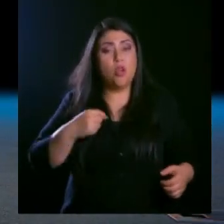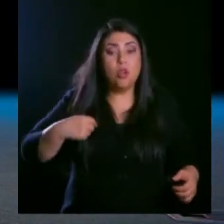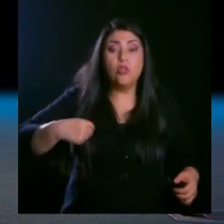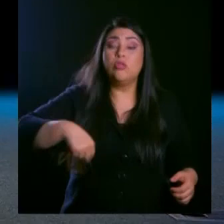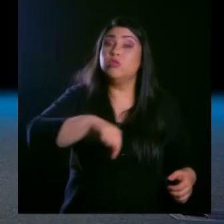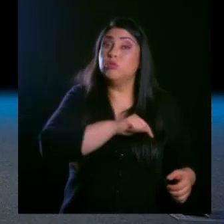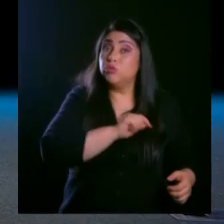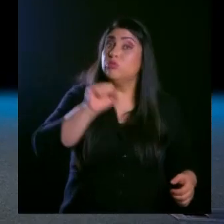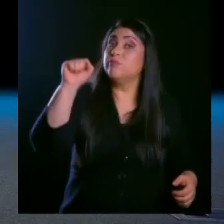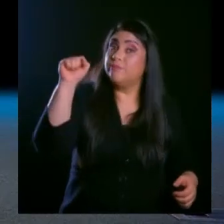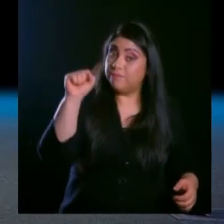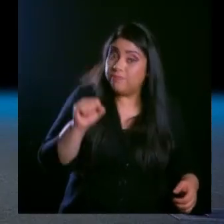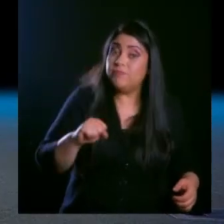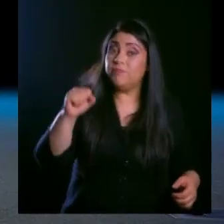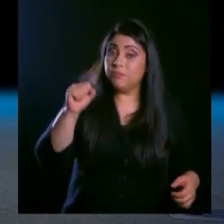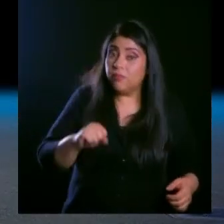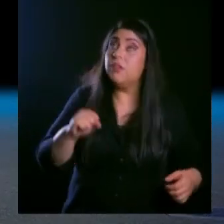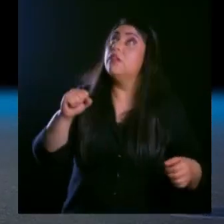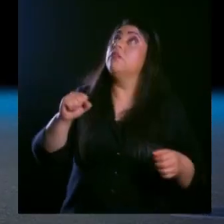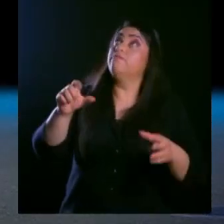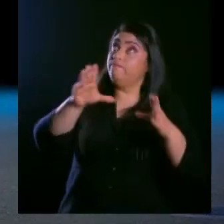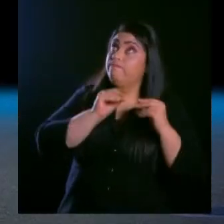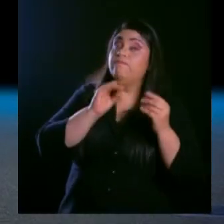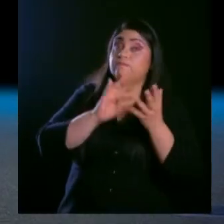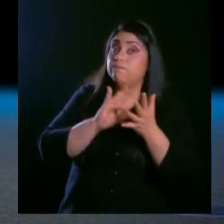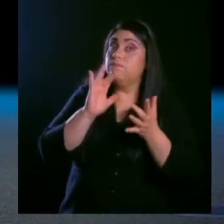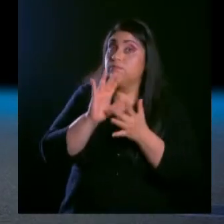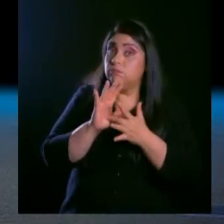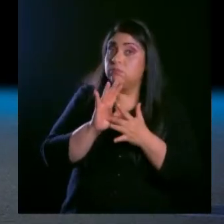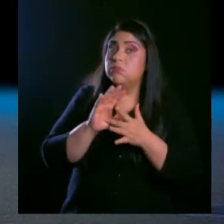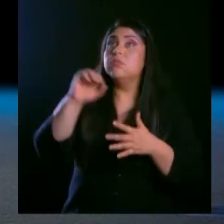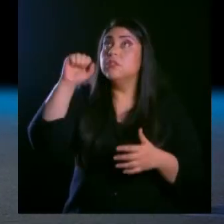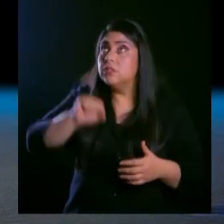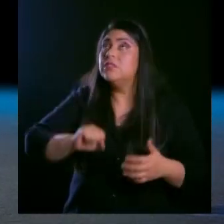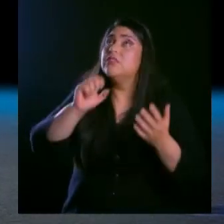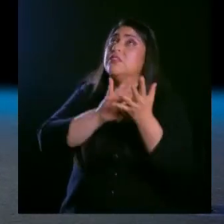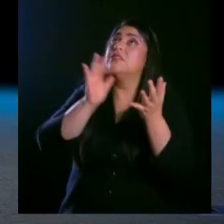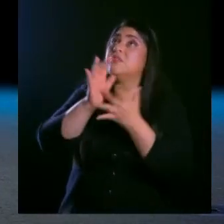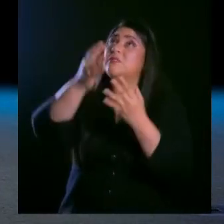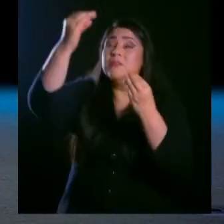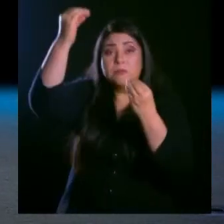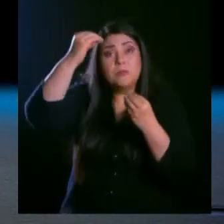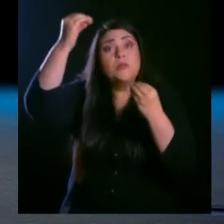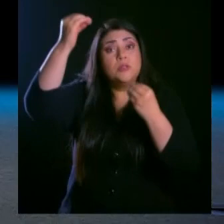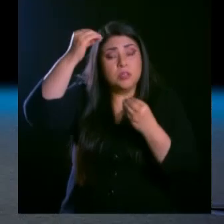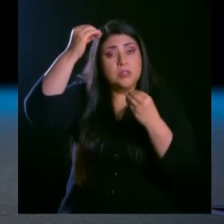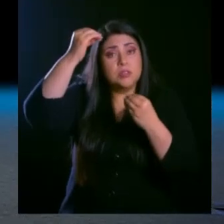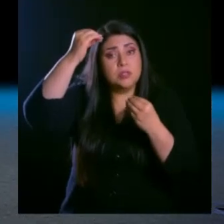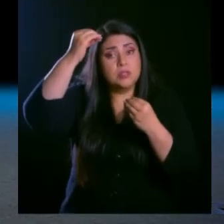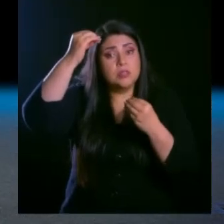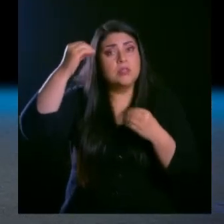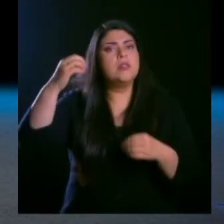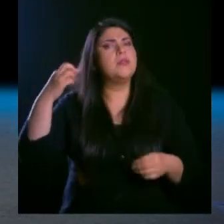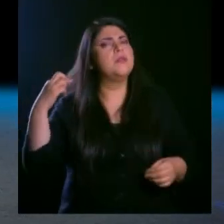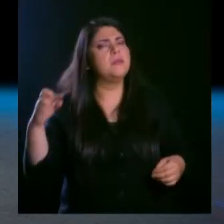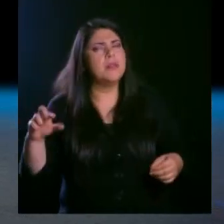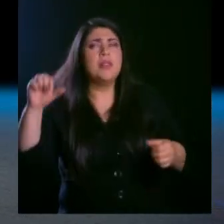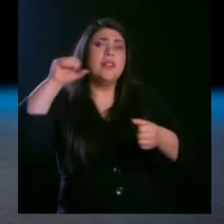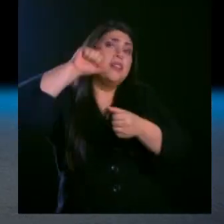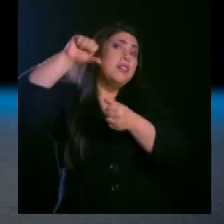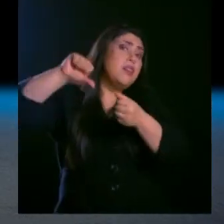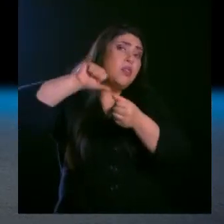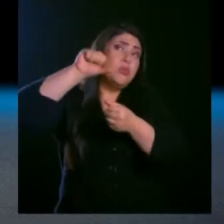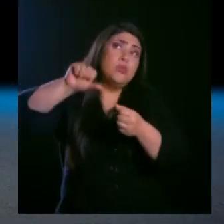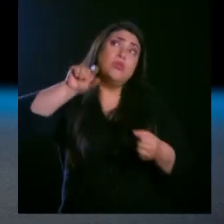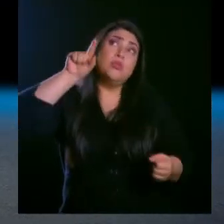disponibles para dejarnos formar al punto de que la unción del Señor en